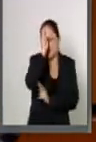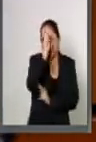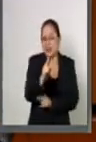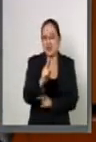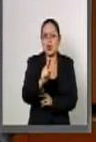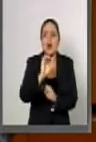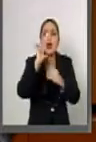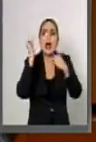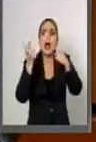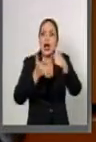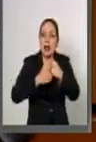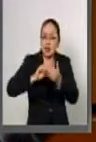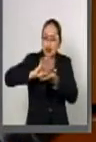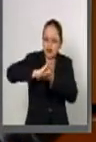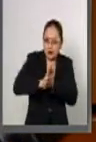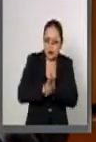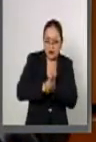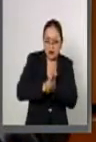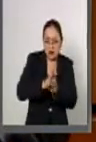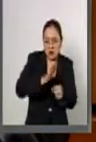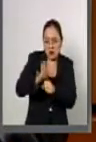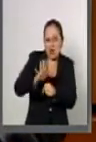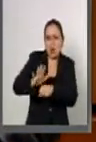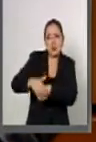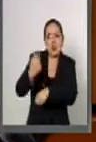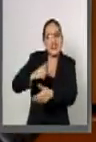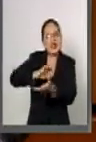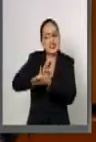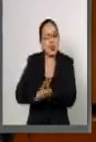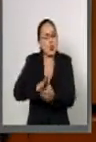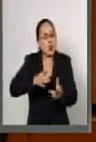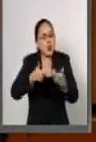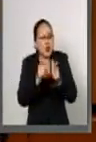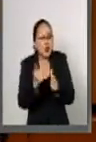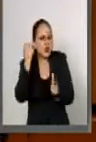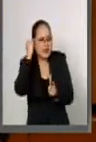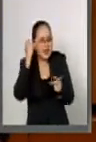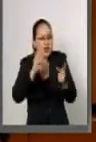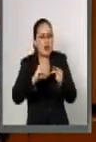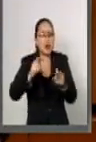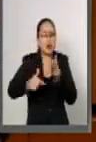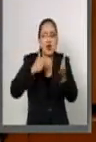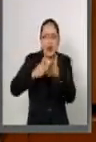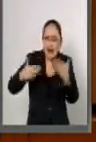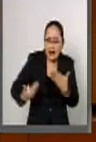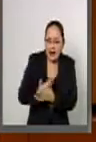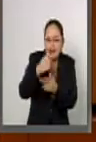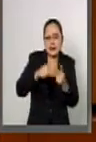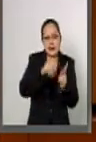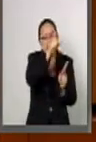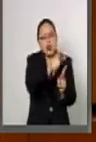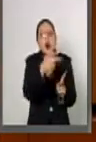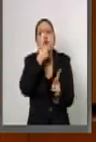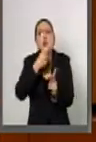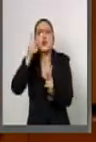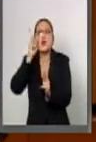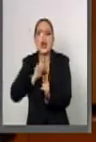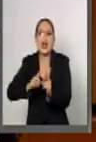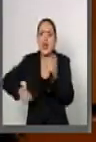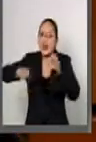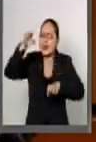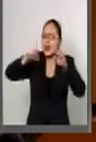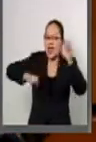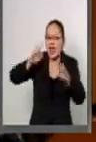discriminación motivada por origen étnico o nacional, el género, la edad,